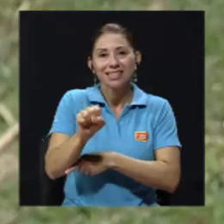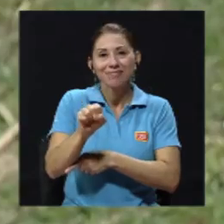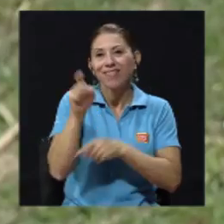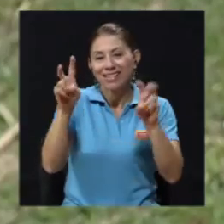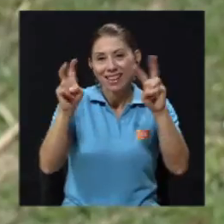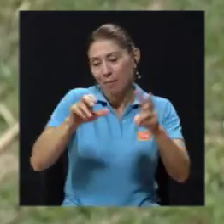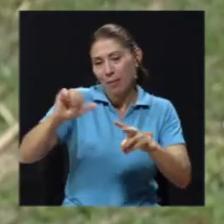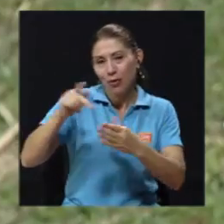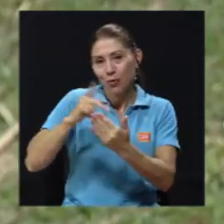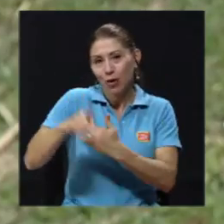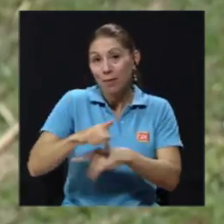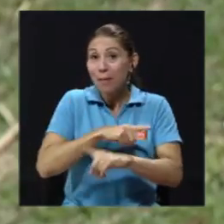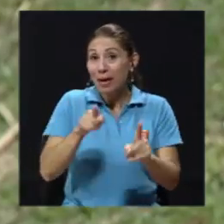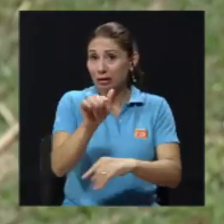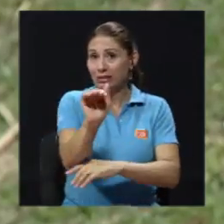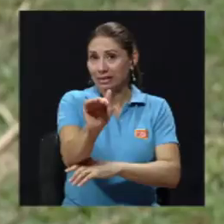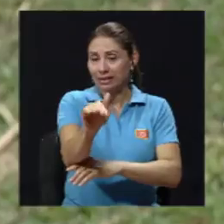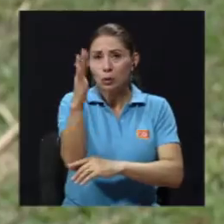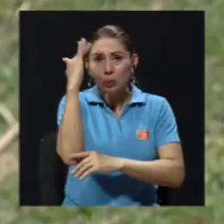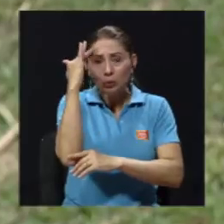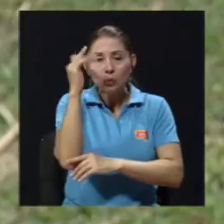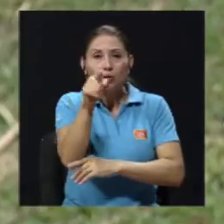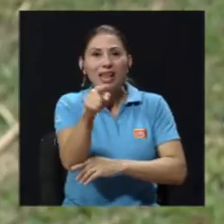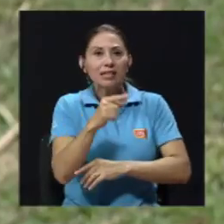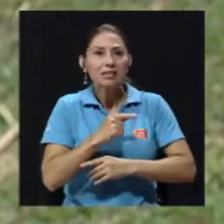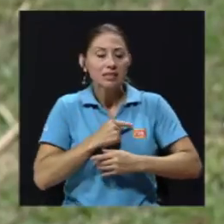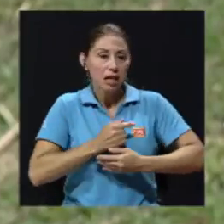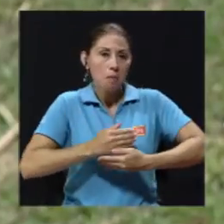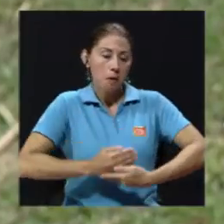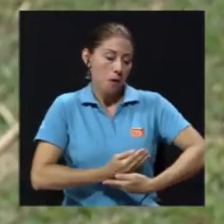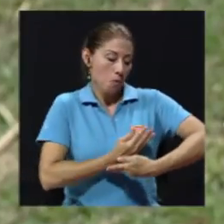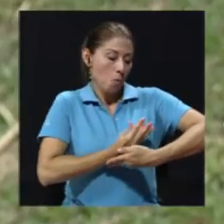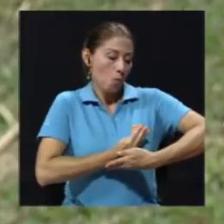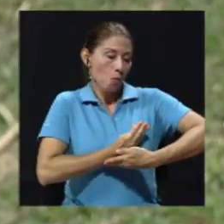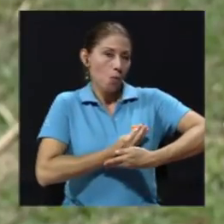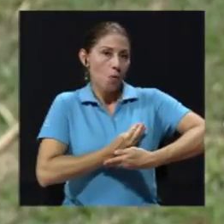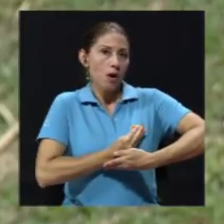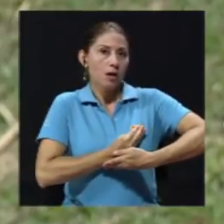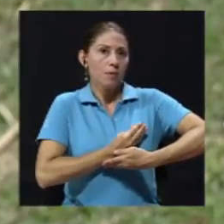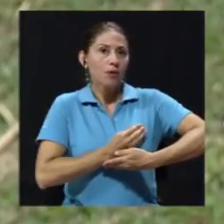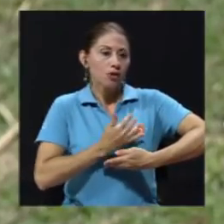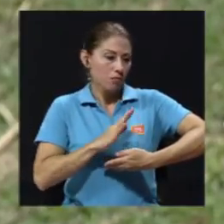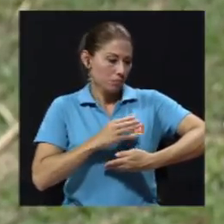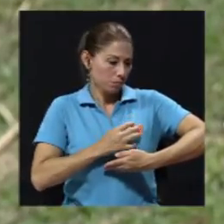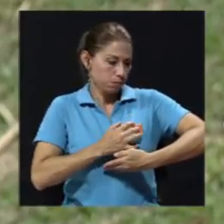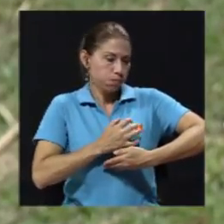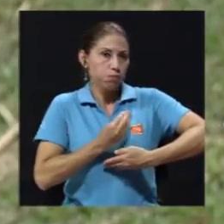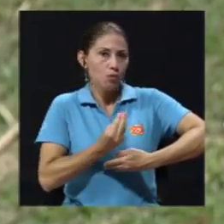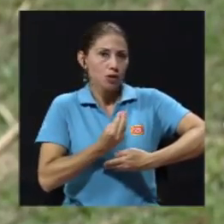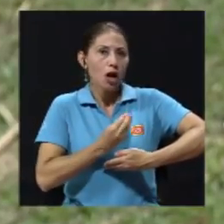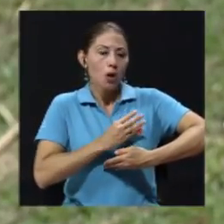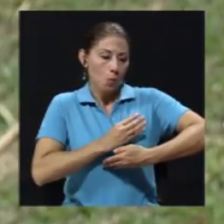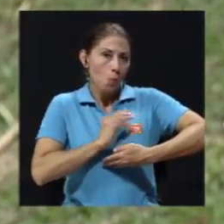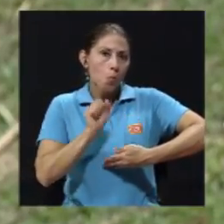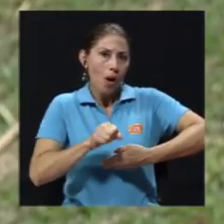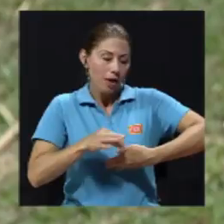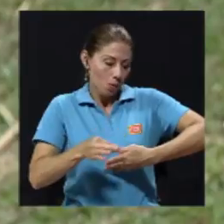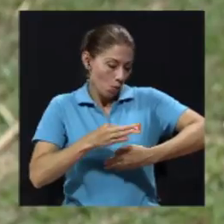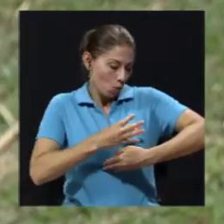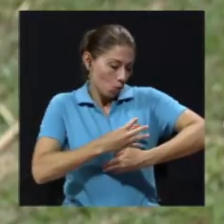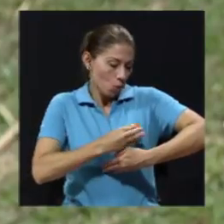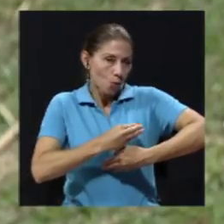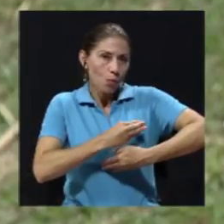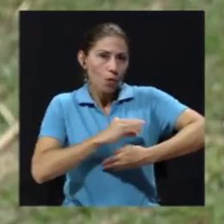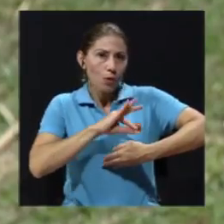Correcto. Pero entonces decirle a las mamás que se extraigan la leche, que la leche materna a temperatura ambiente dura ocho horas. Ocho horas.